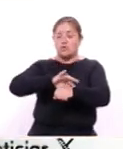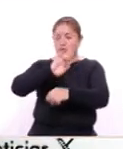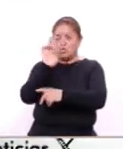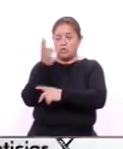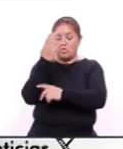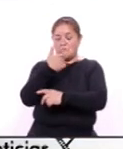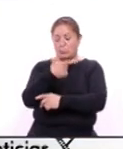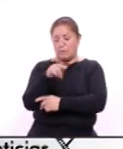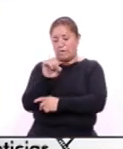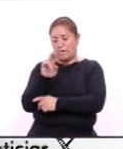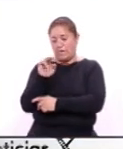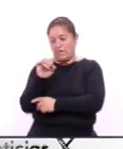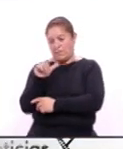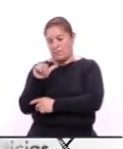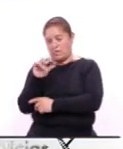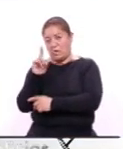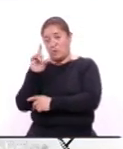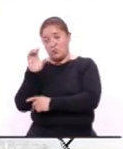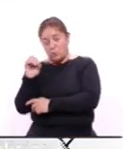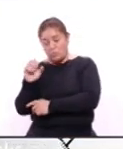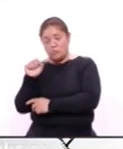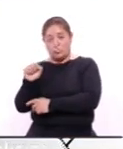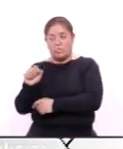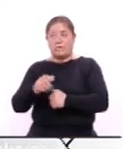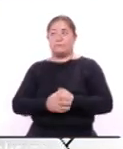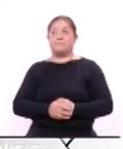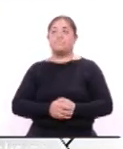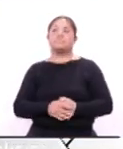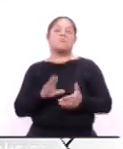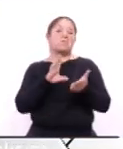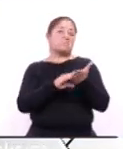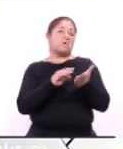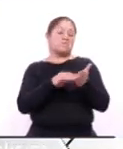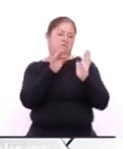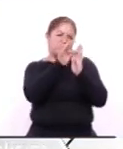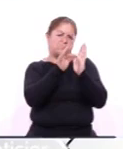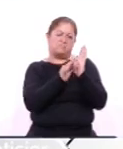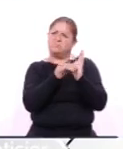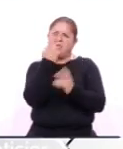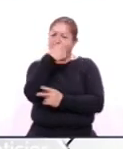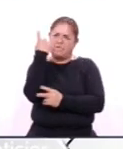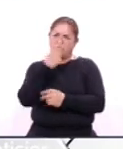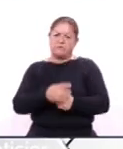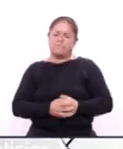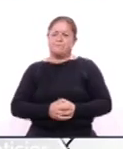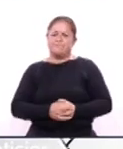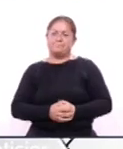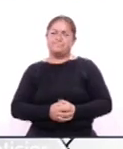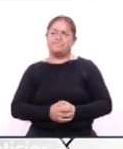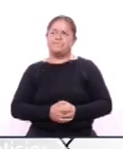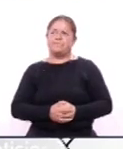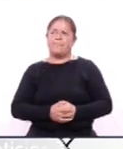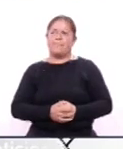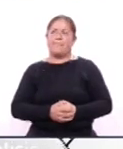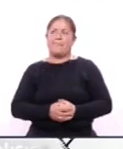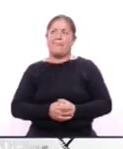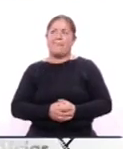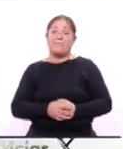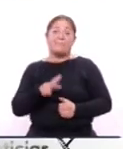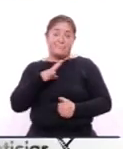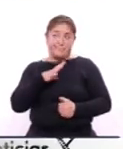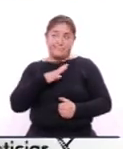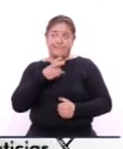Los requisitos son digamos sencillos es contar